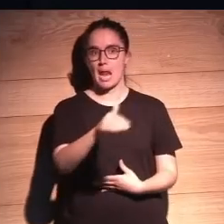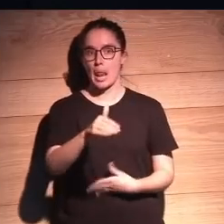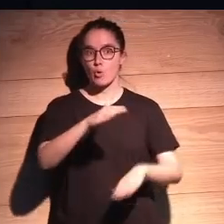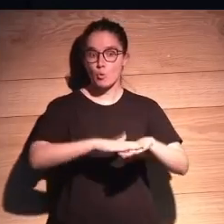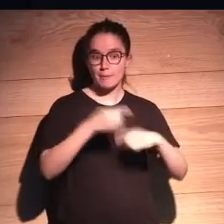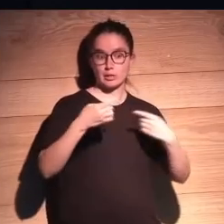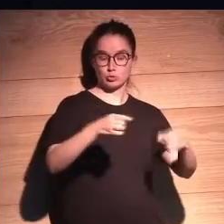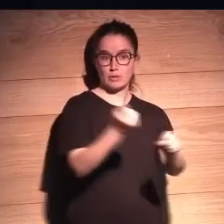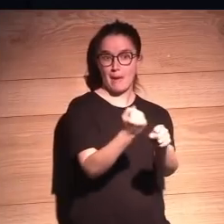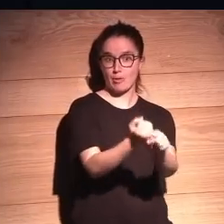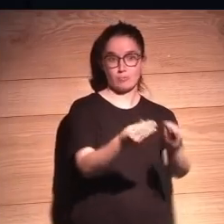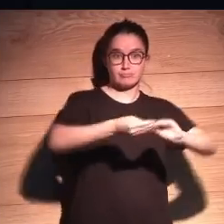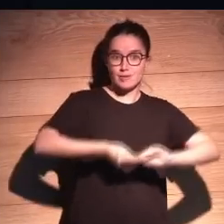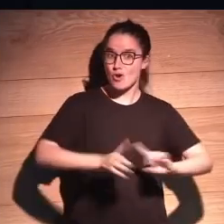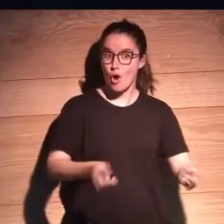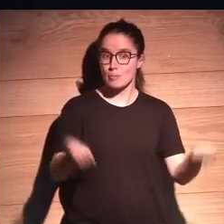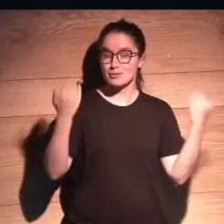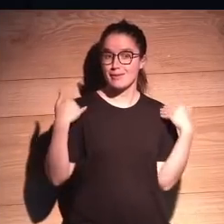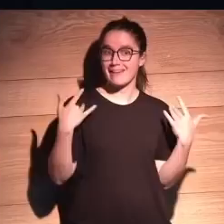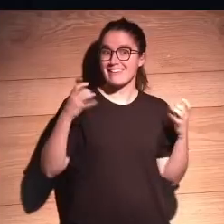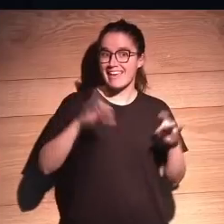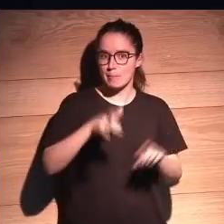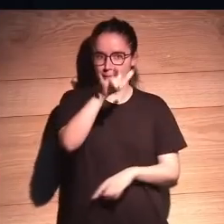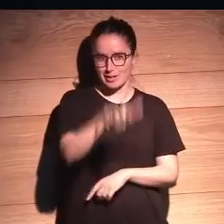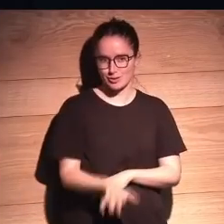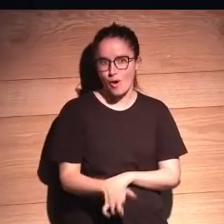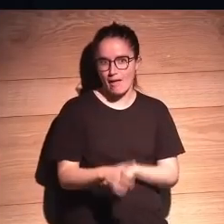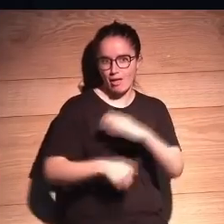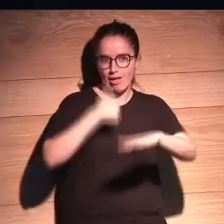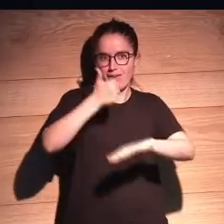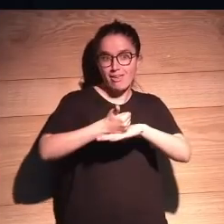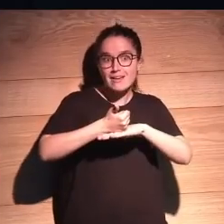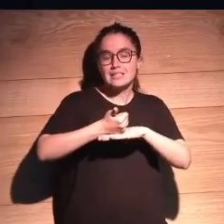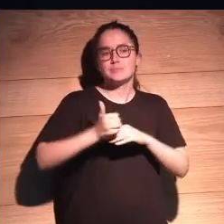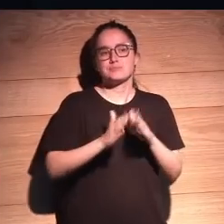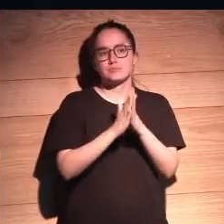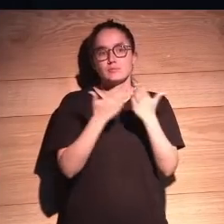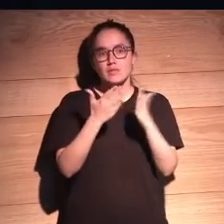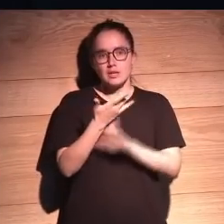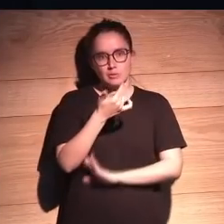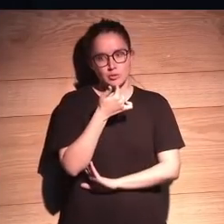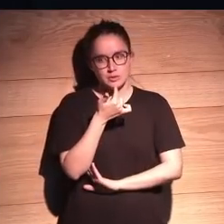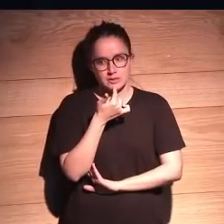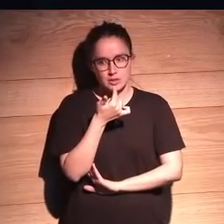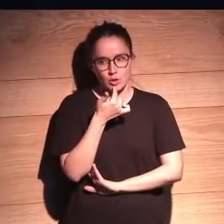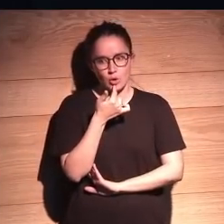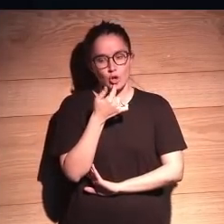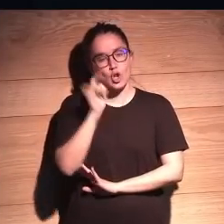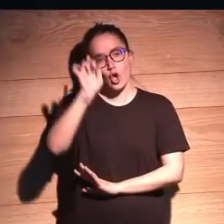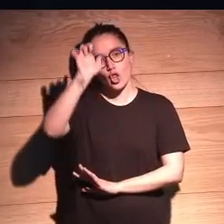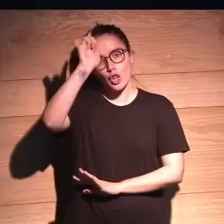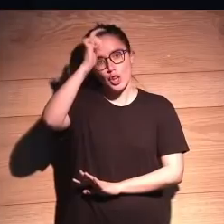no es culpa de ellos, es culpa de la responsabilidad, es de la persona. Por eso, en el libro abogo por el